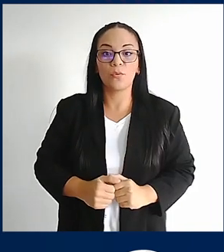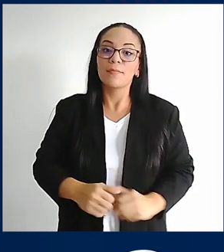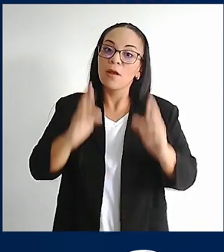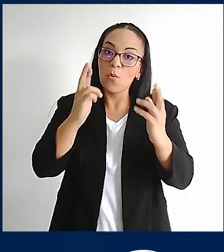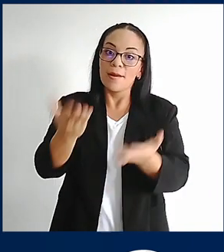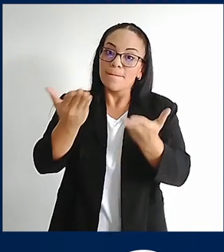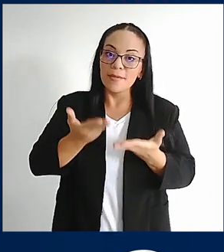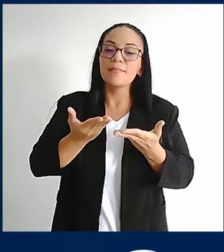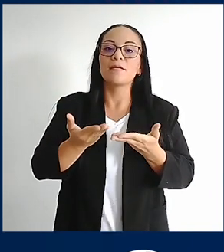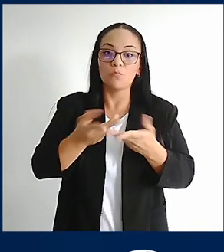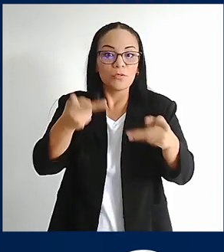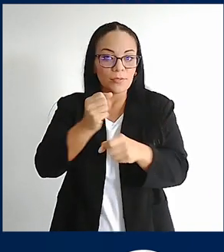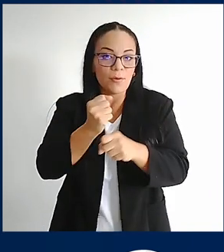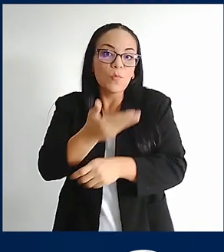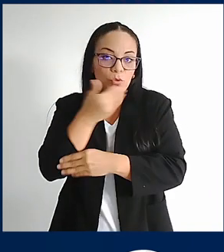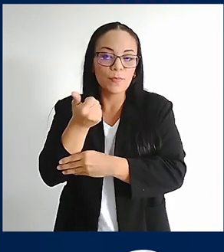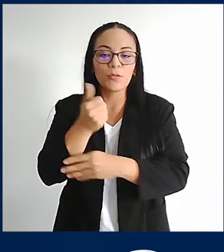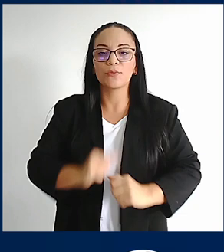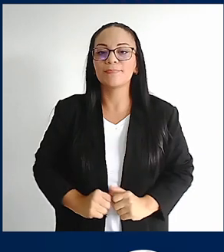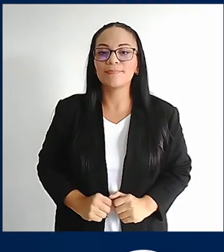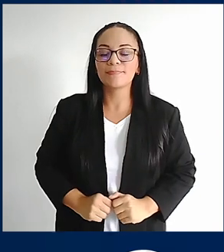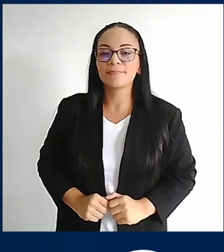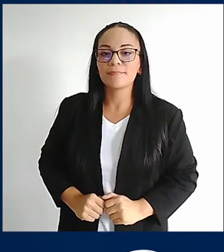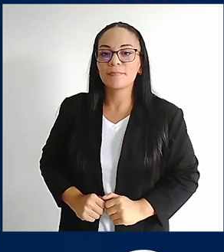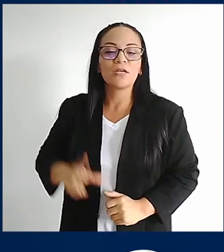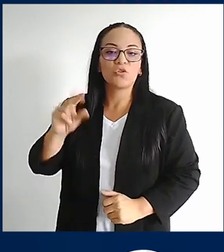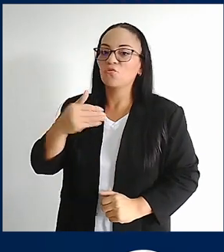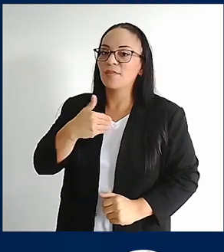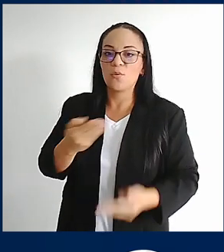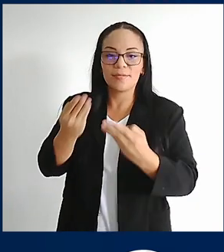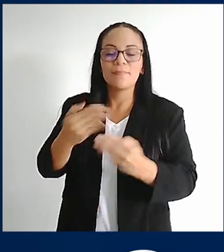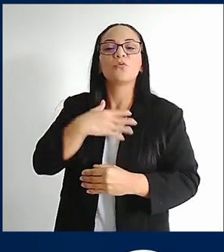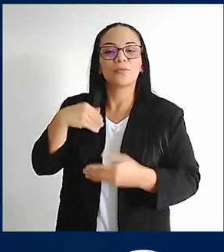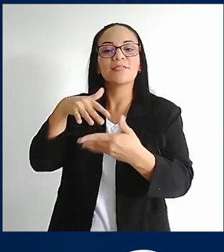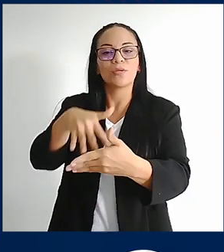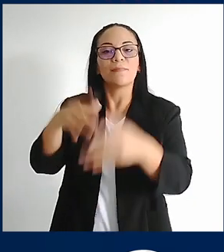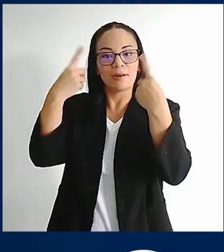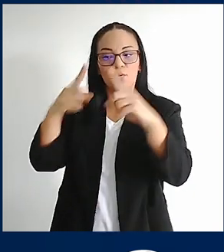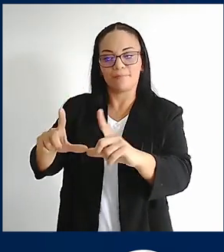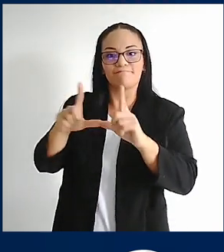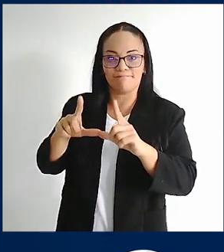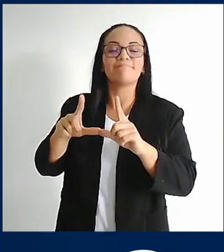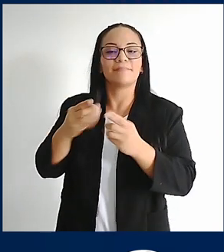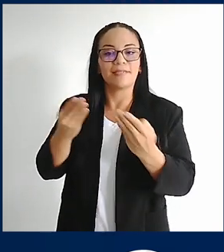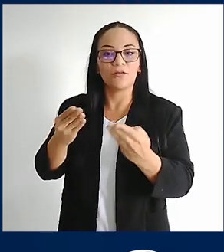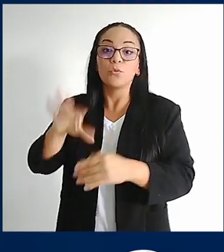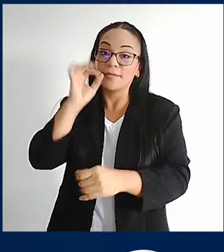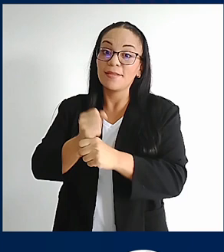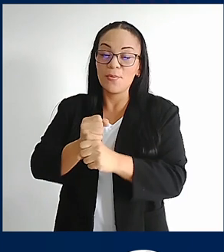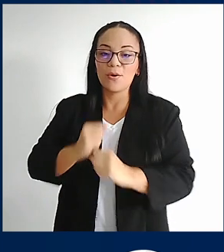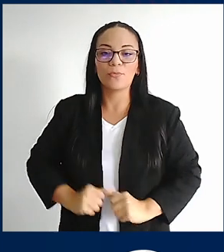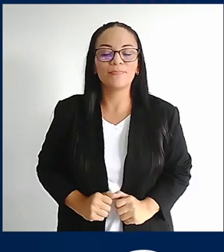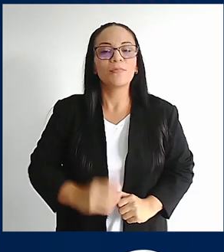tomar en cuenta en un mejor puesto laboral. No tengo bachillerato y me gustaría estudiar para sacarlo y para poder conseguir el trabajo que yo quiera.